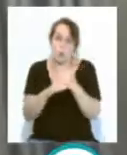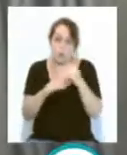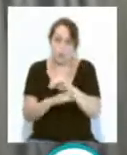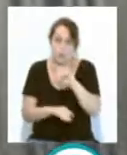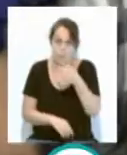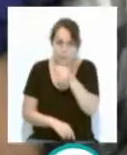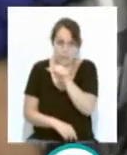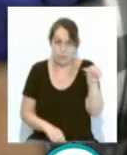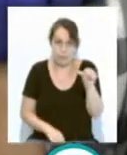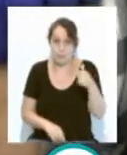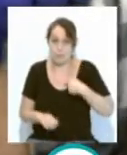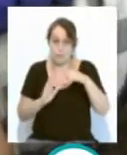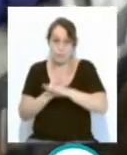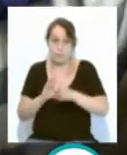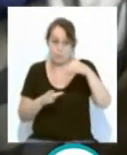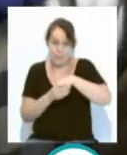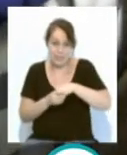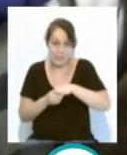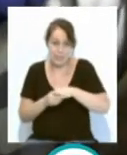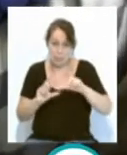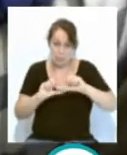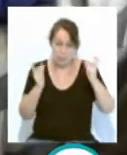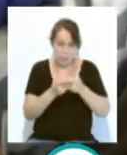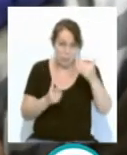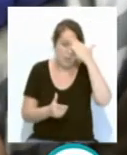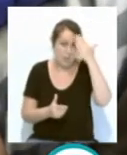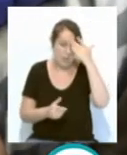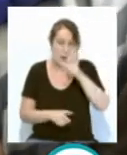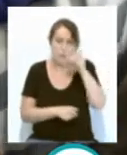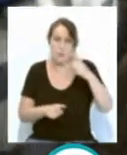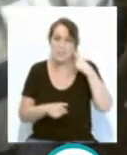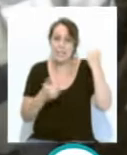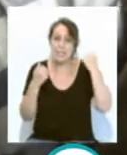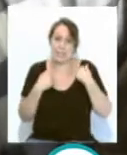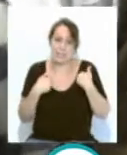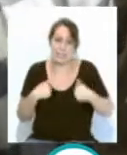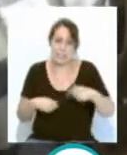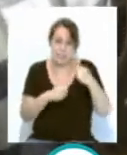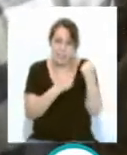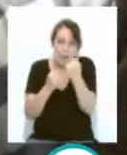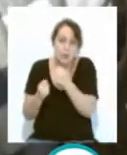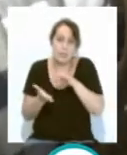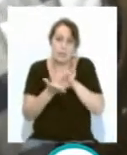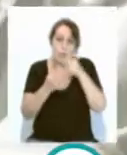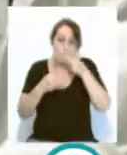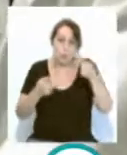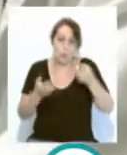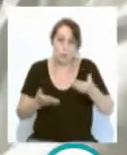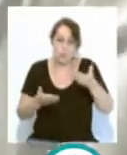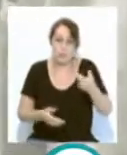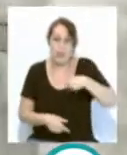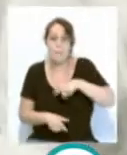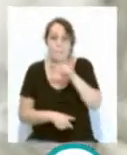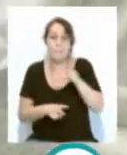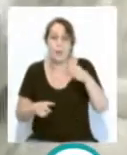programa para este año contempla como principales sectores clave de población el personal sanitario y de servicios públicos esenciales, las personas en riesgo y